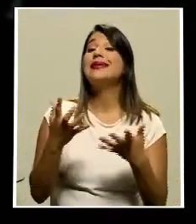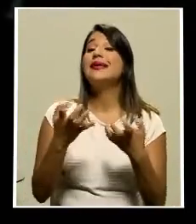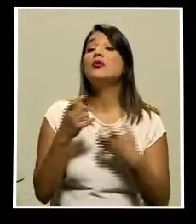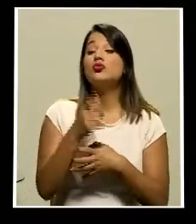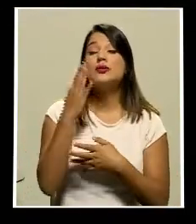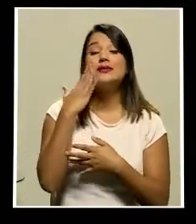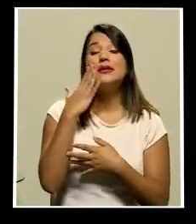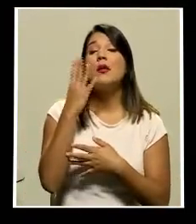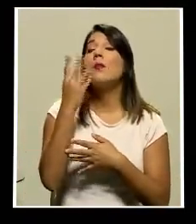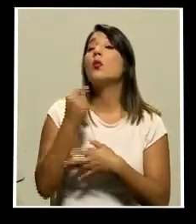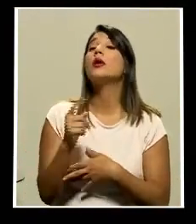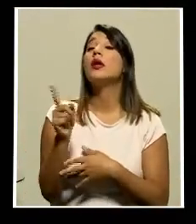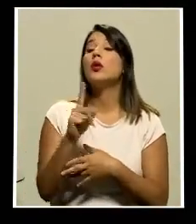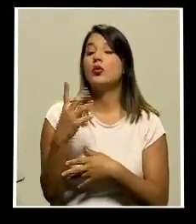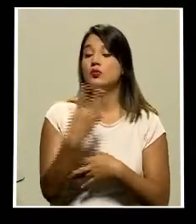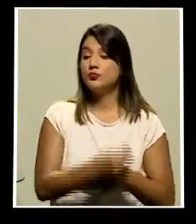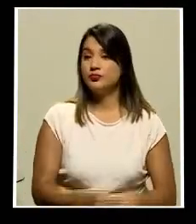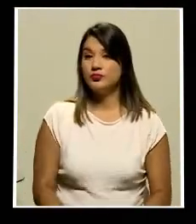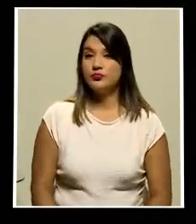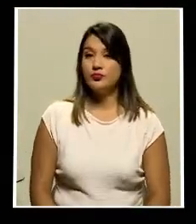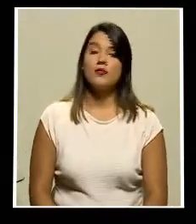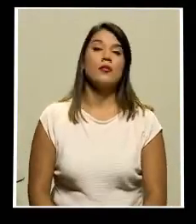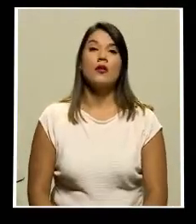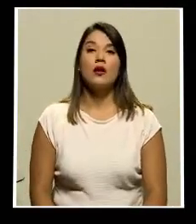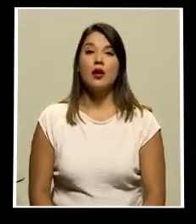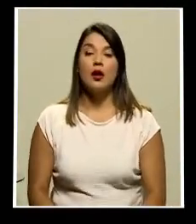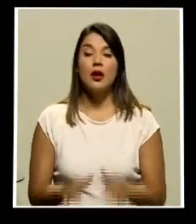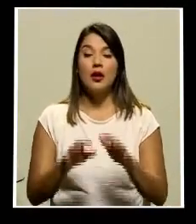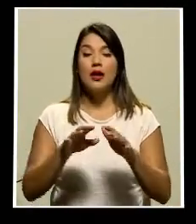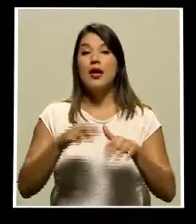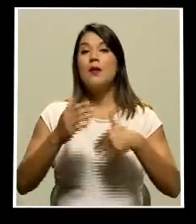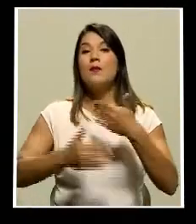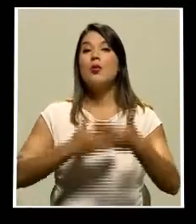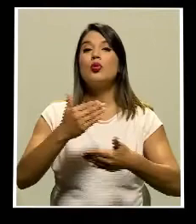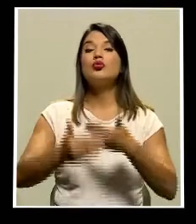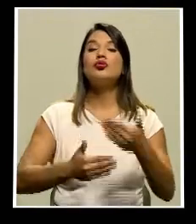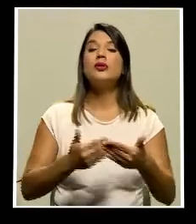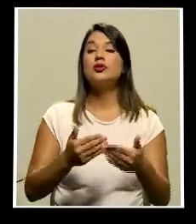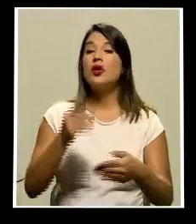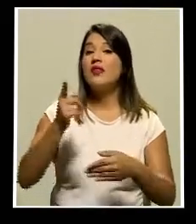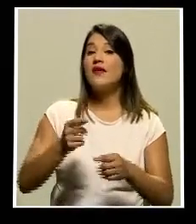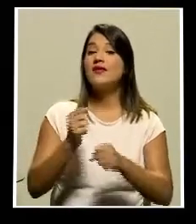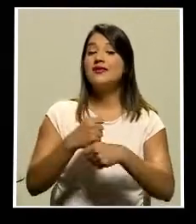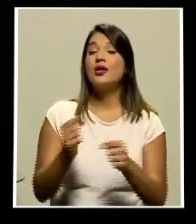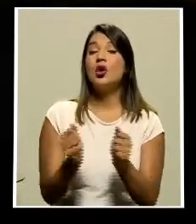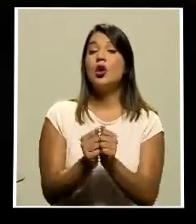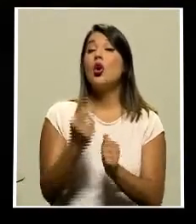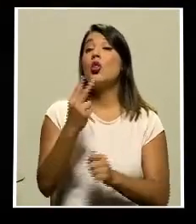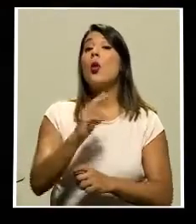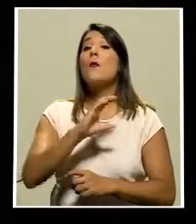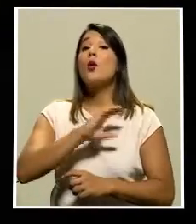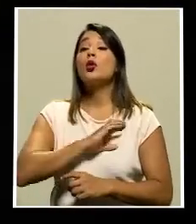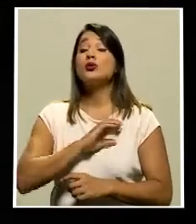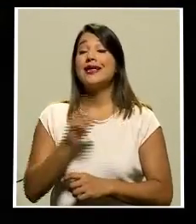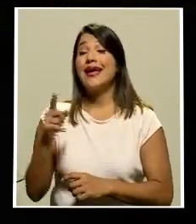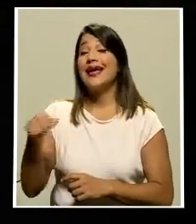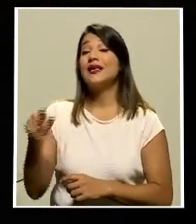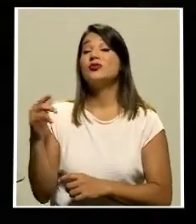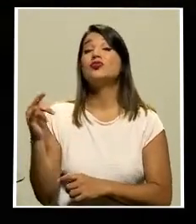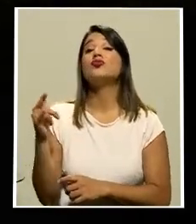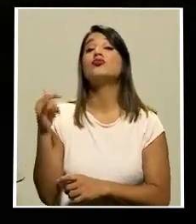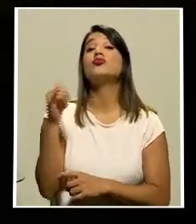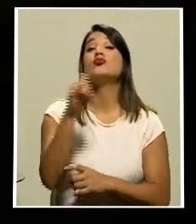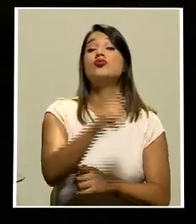no se deporta. Las deportaciones las deben realizar con al menos dos policías que viajan hasta el país